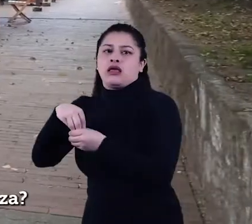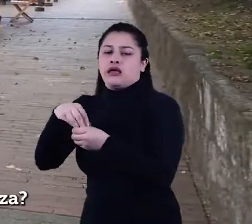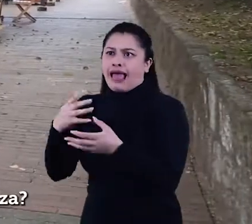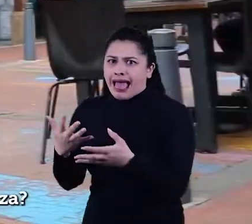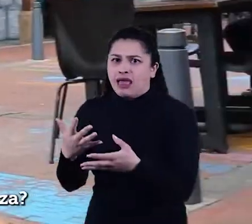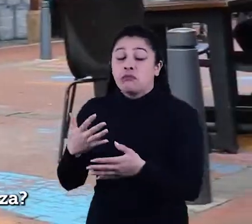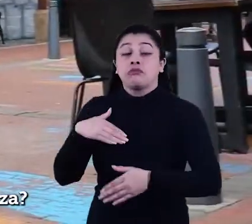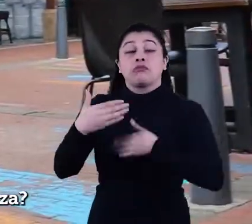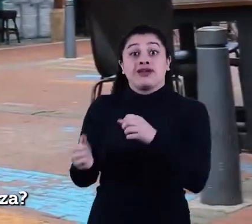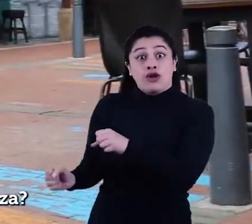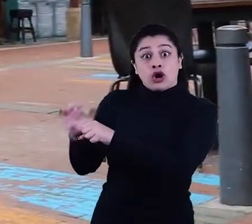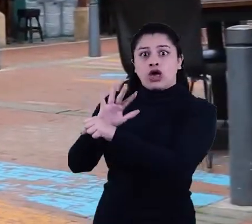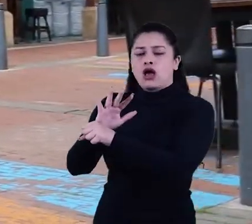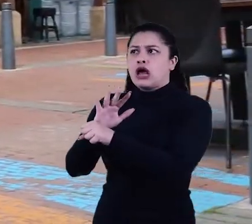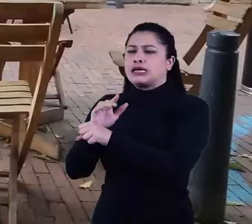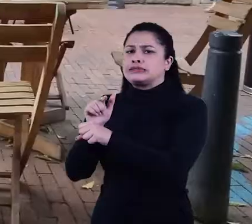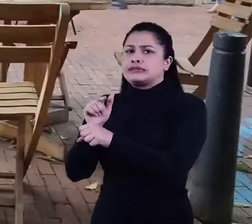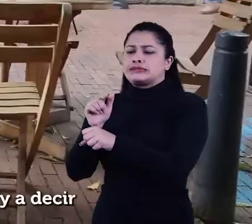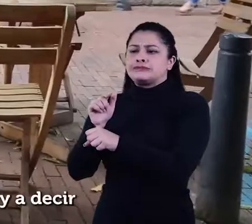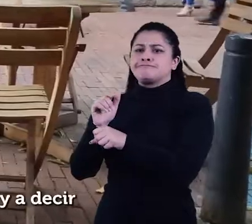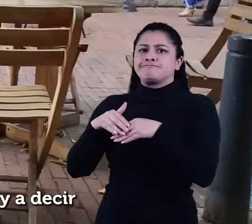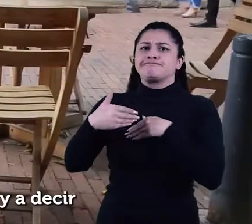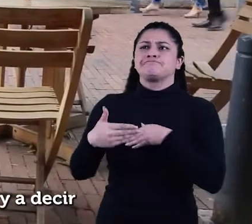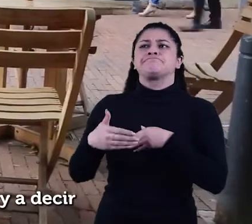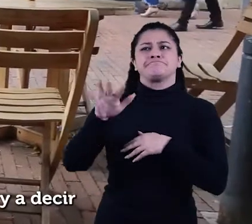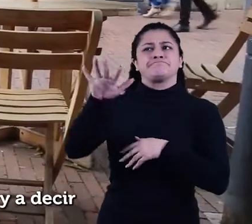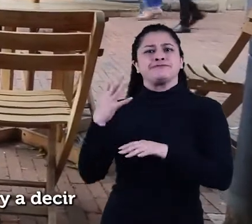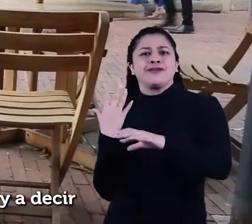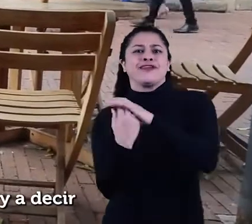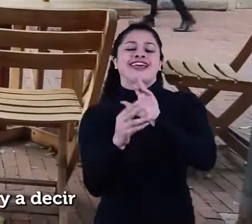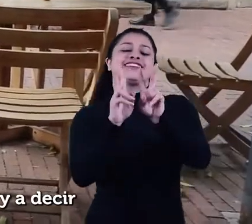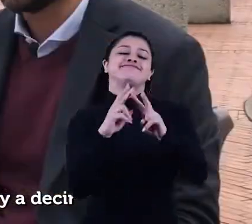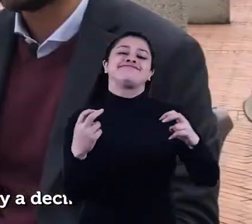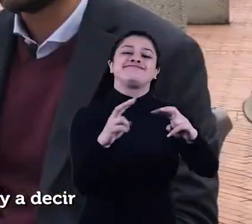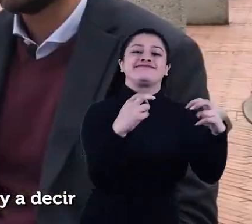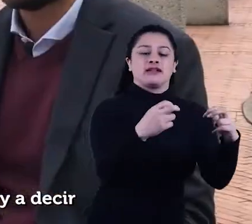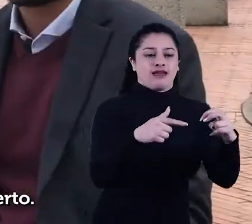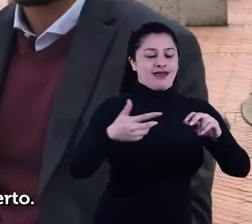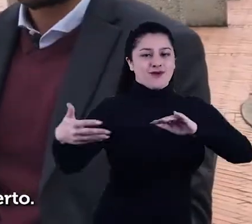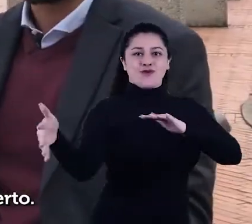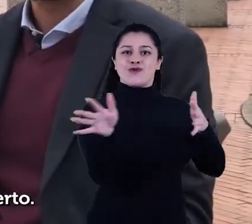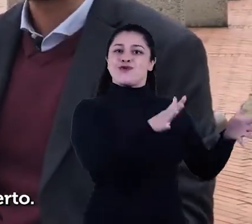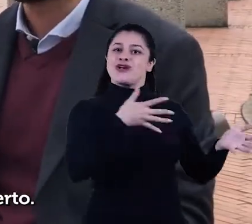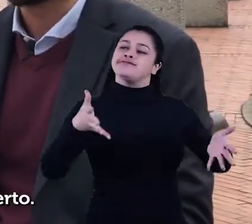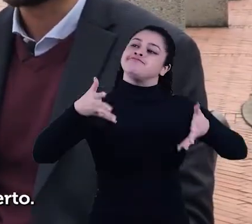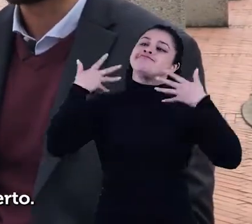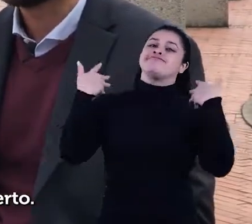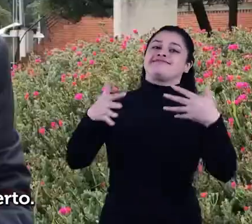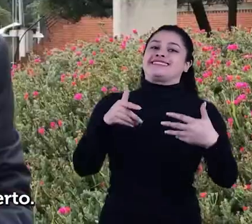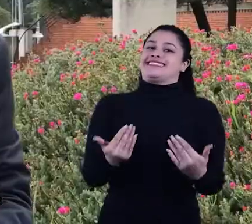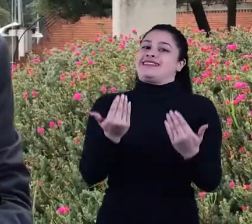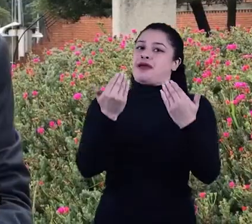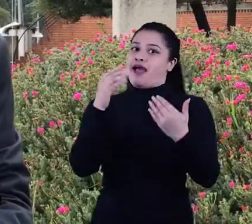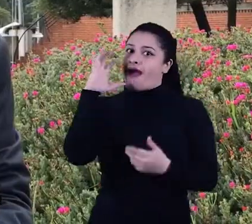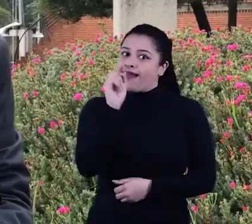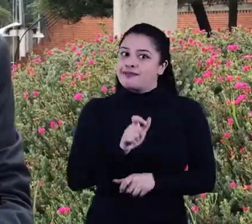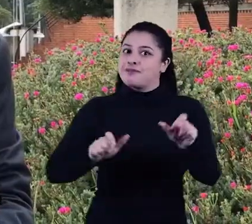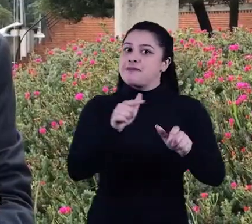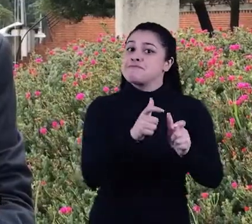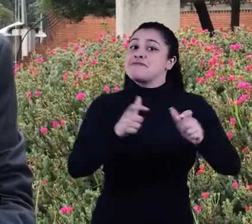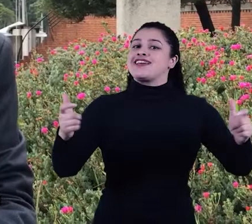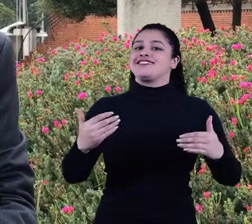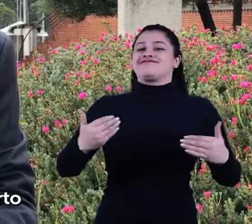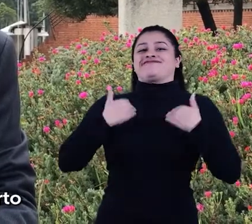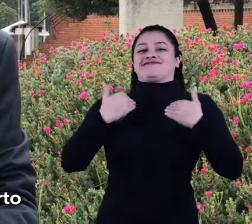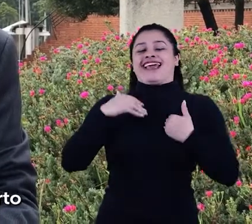restaurante y les decían ¿Quién en la terraza? Y nos decían, no, la pandemia nos ayudó a repensar y a decir yo disfruto más el espacio abierto. Entonces, ese